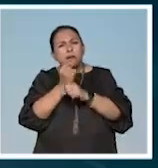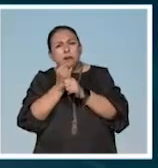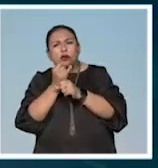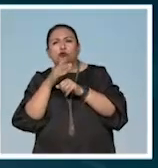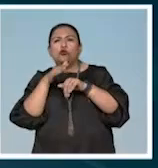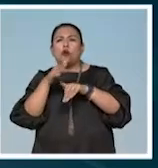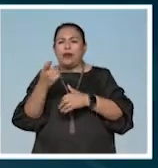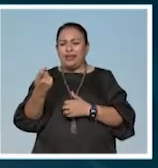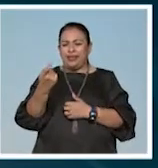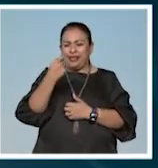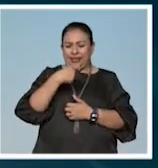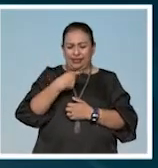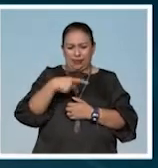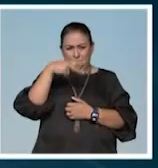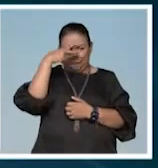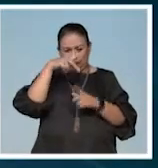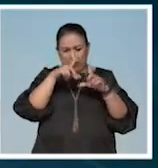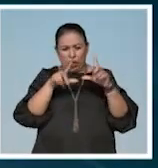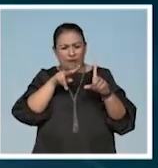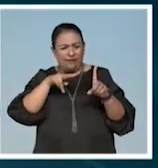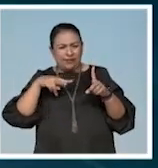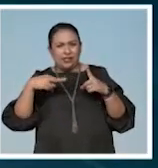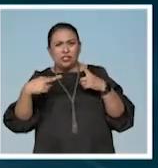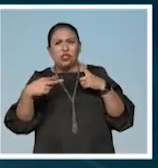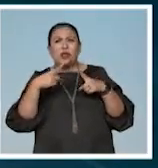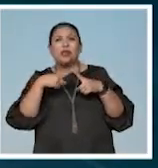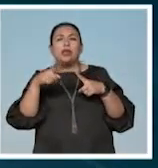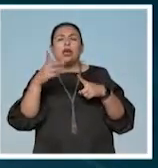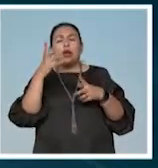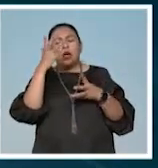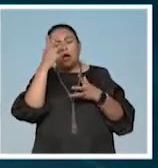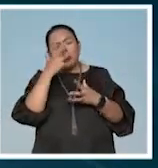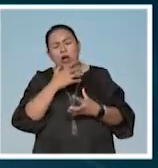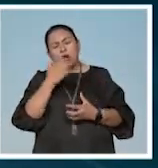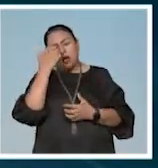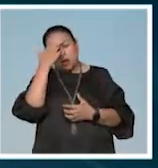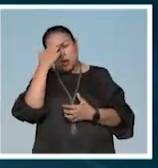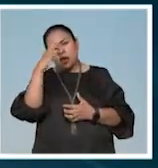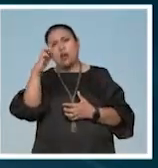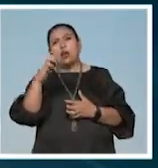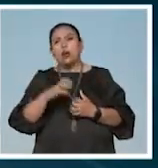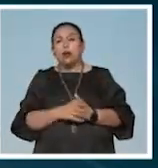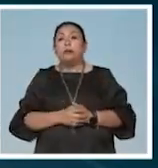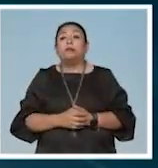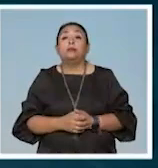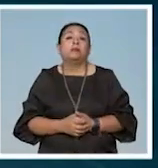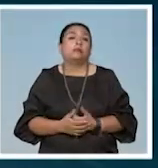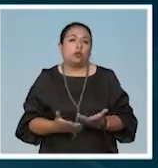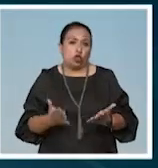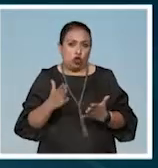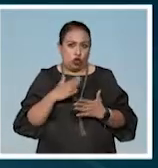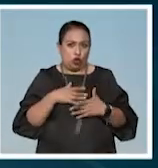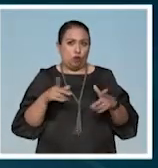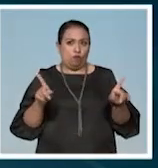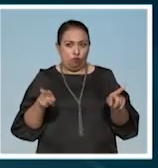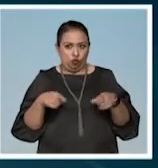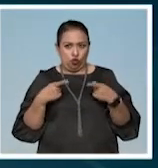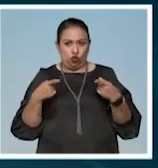sobre la identidad del mexicano desde la perspectiva de la melancolía Yo no soy músico